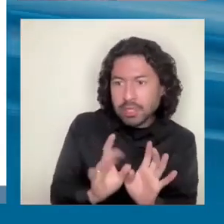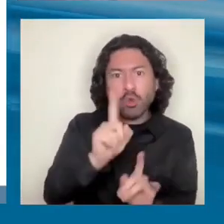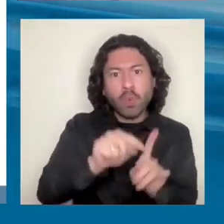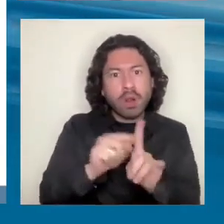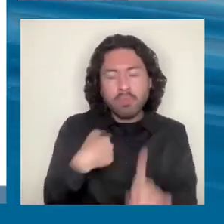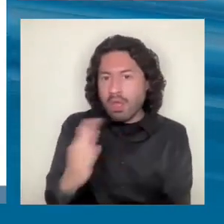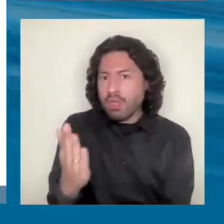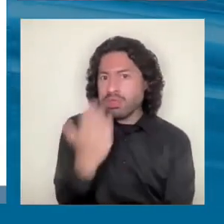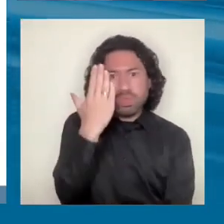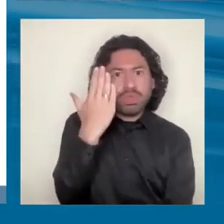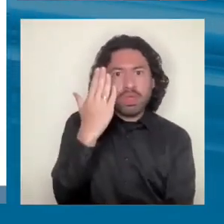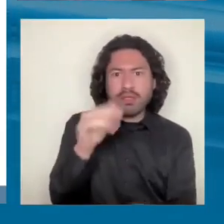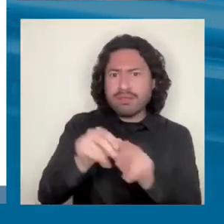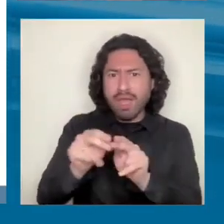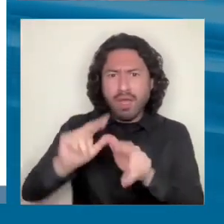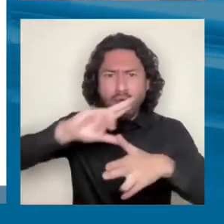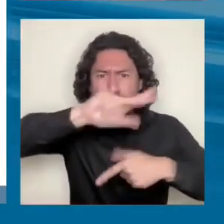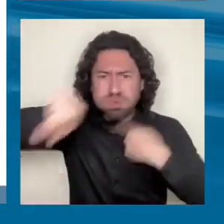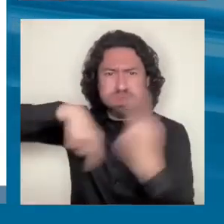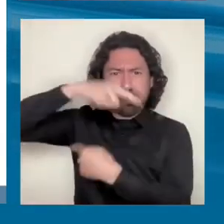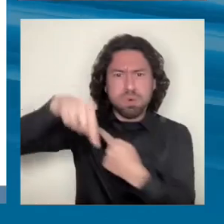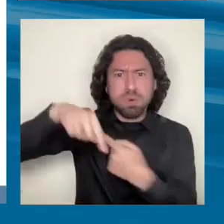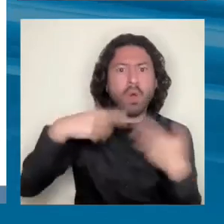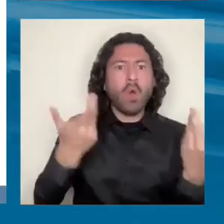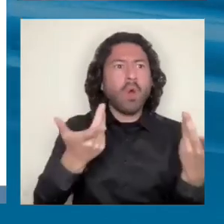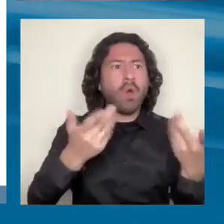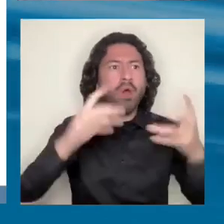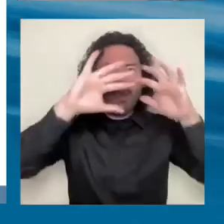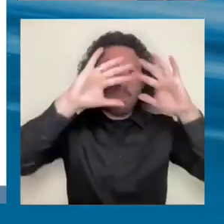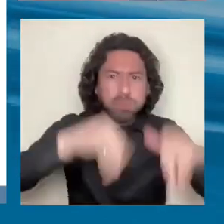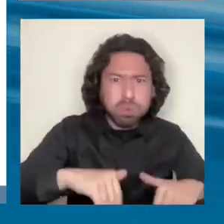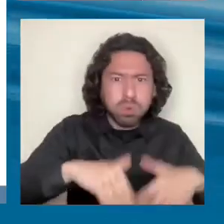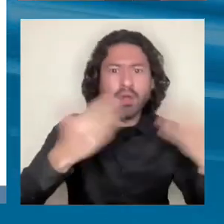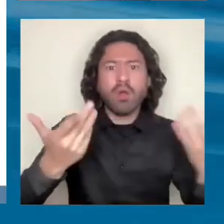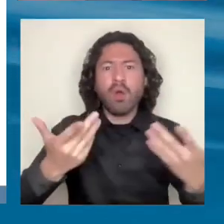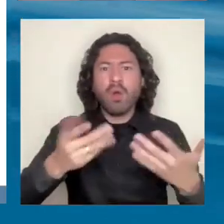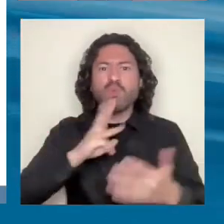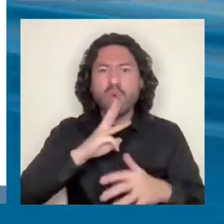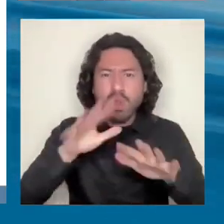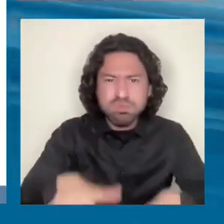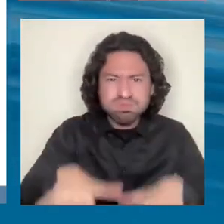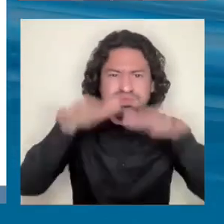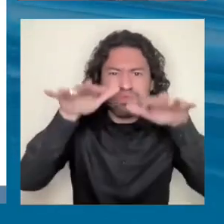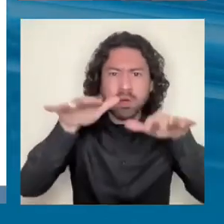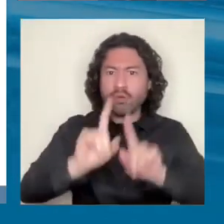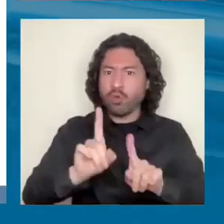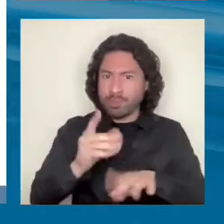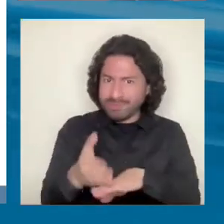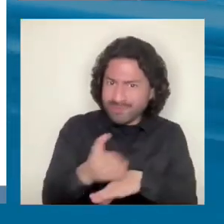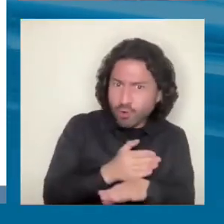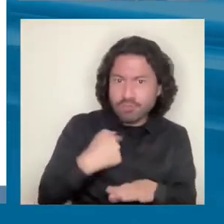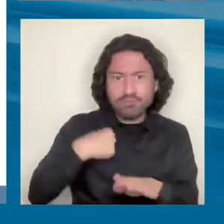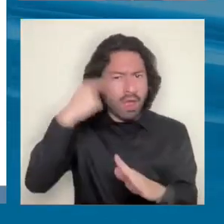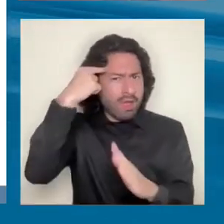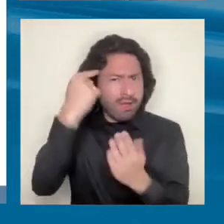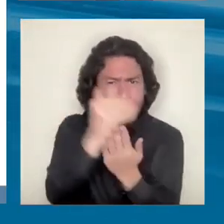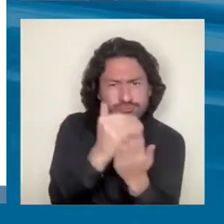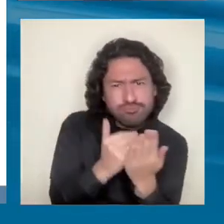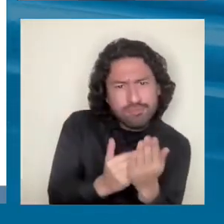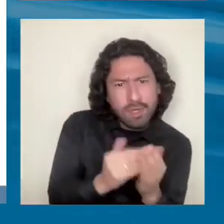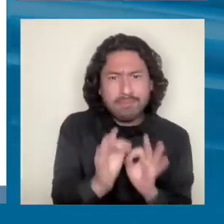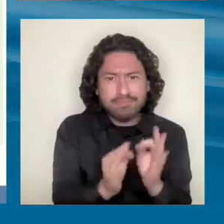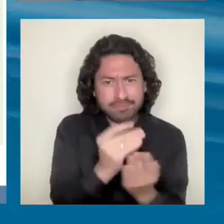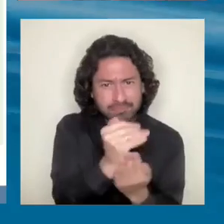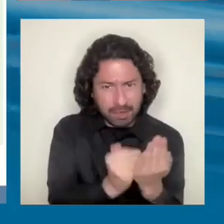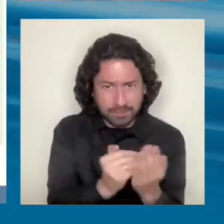pegue el huracán o se haga el derrumbe o la inundación, pero bueno, es que lo mismo es importante en una cantidad de otros